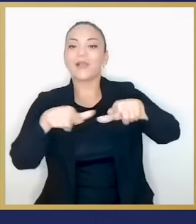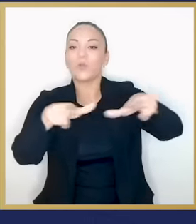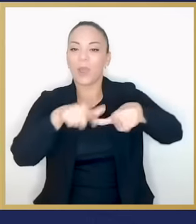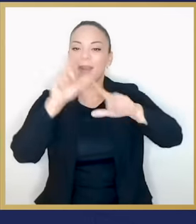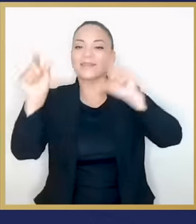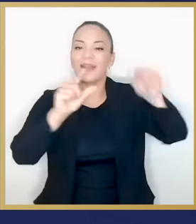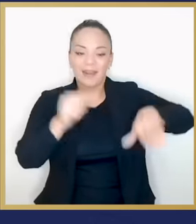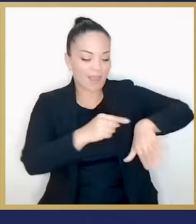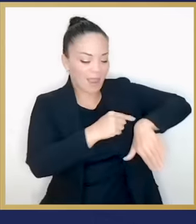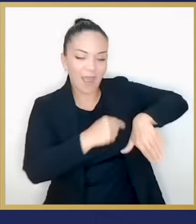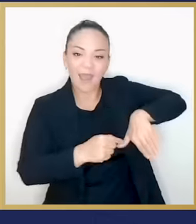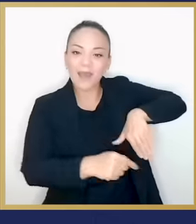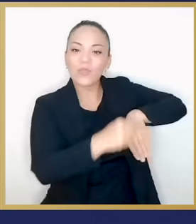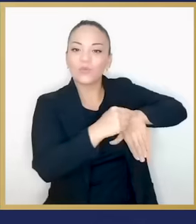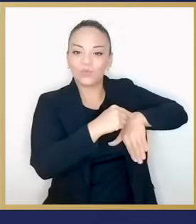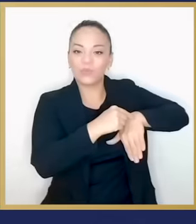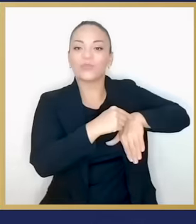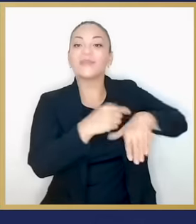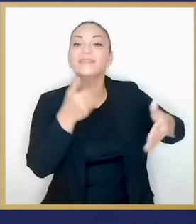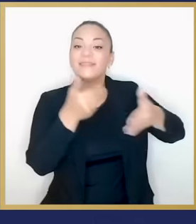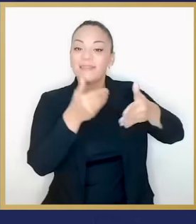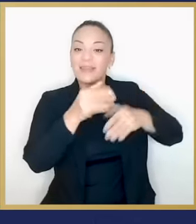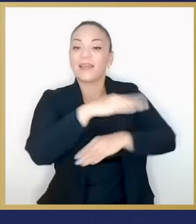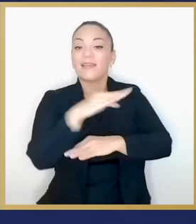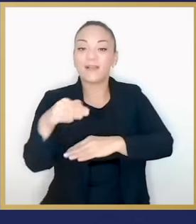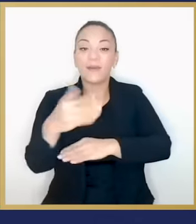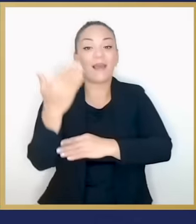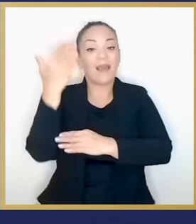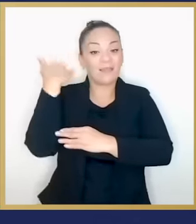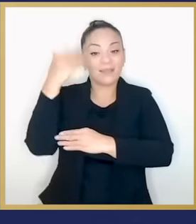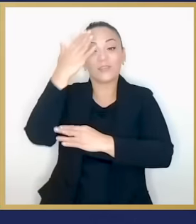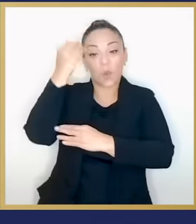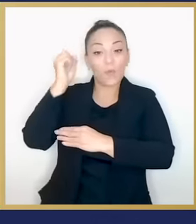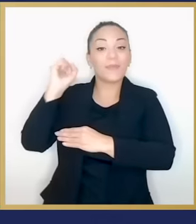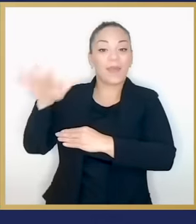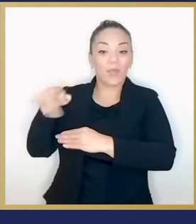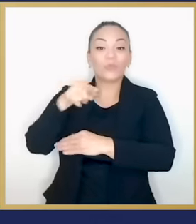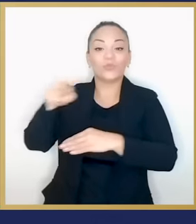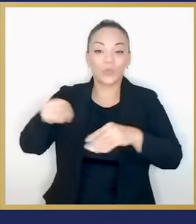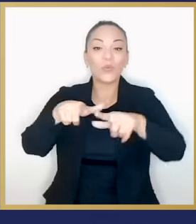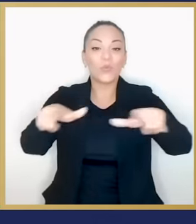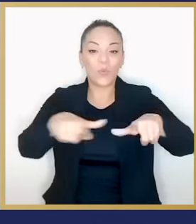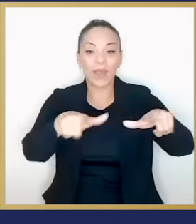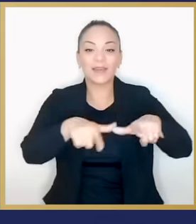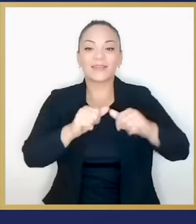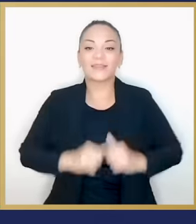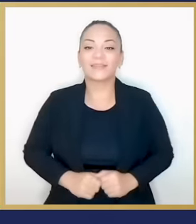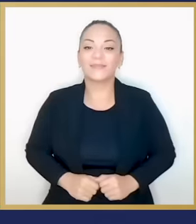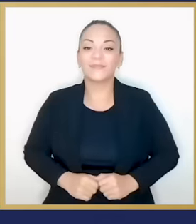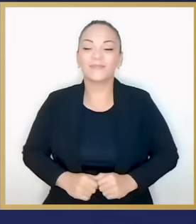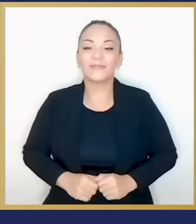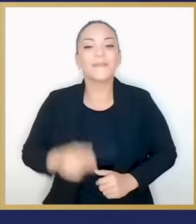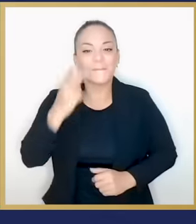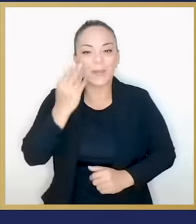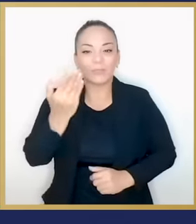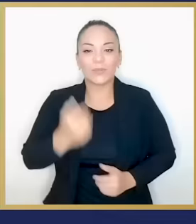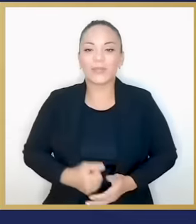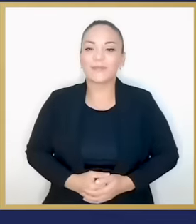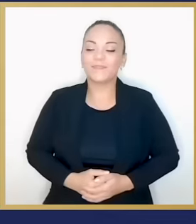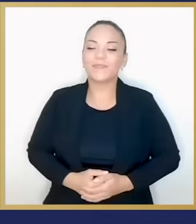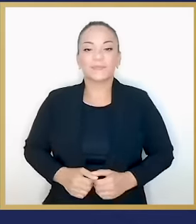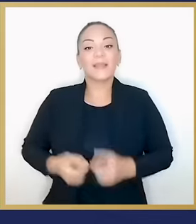que han estado olvidadas por décadas, nuestras zonas rurales y costeras. Veamos.